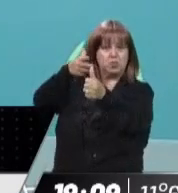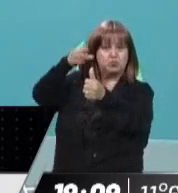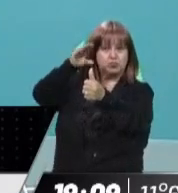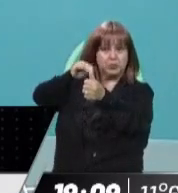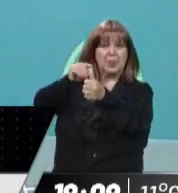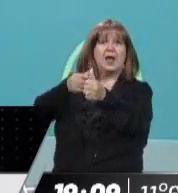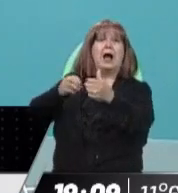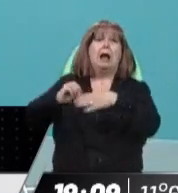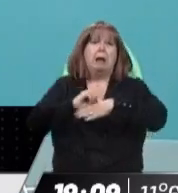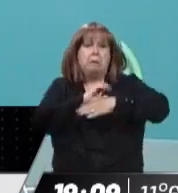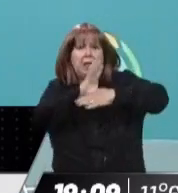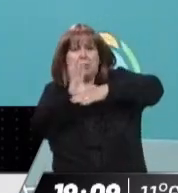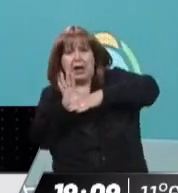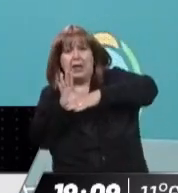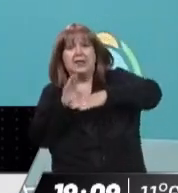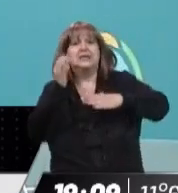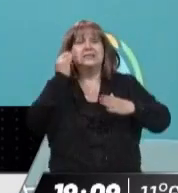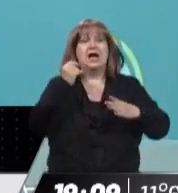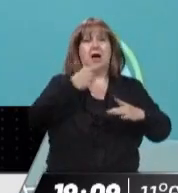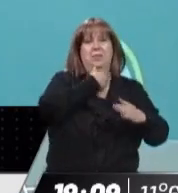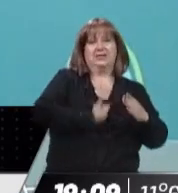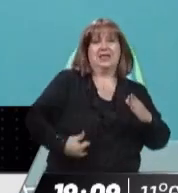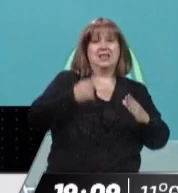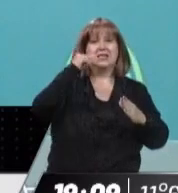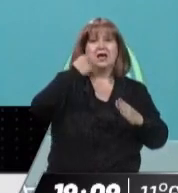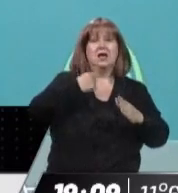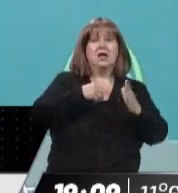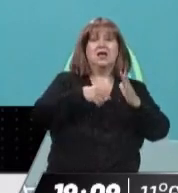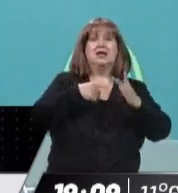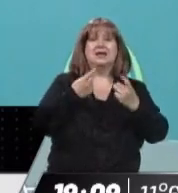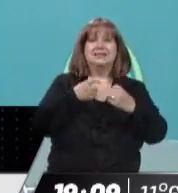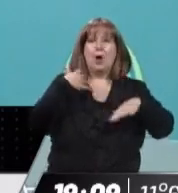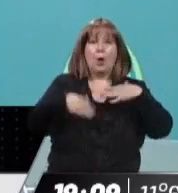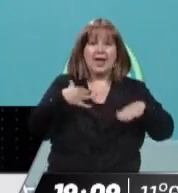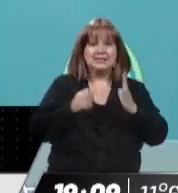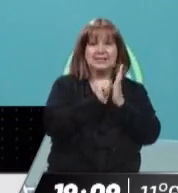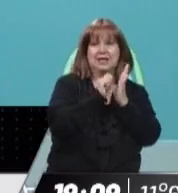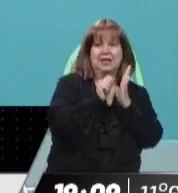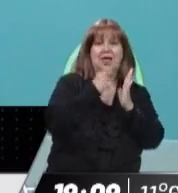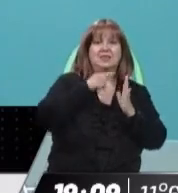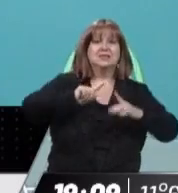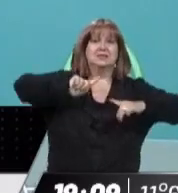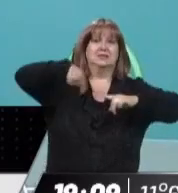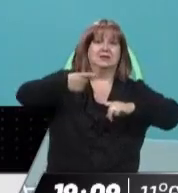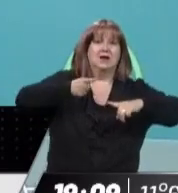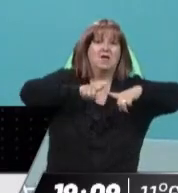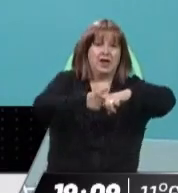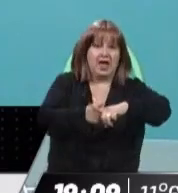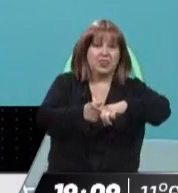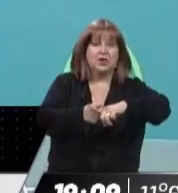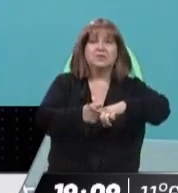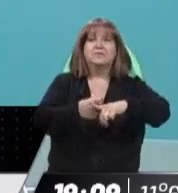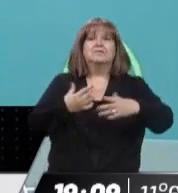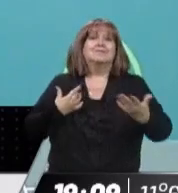madrugada llegó el decreto de necesidad de urgencia declarando el feriado para ese viernes. Horas antes había sido anunciado,